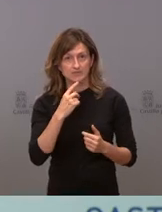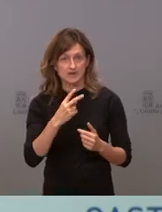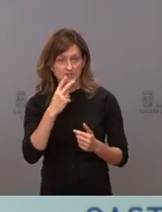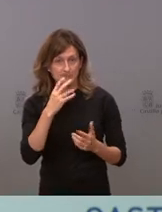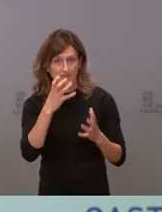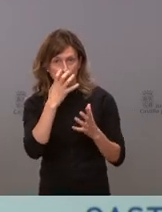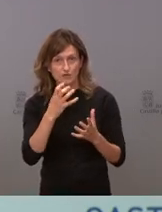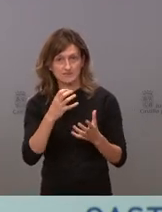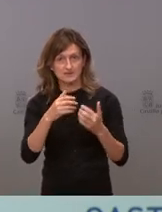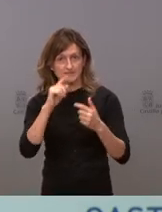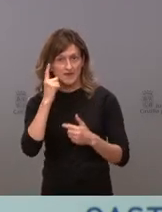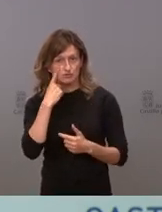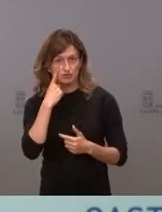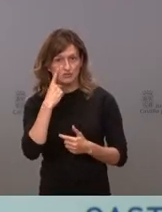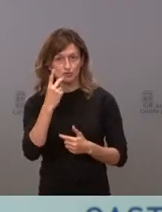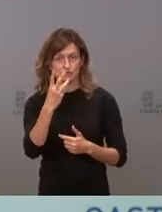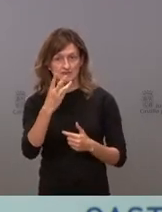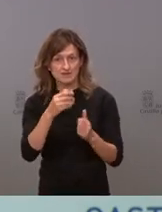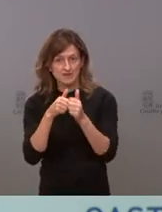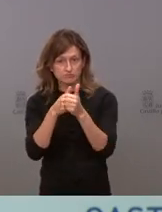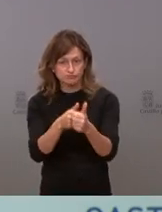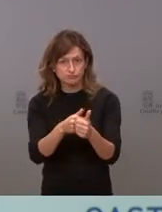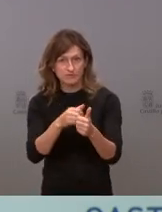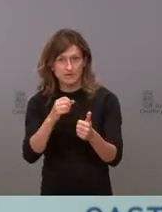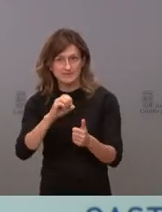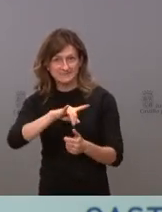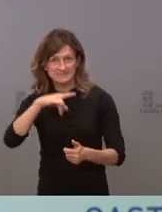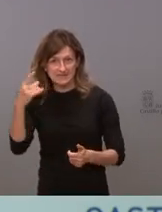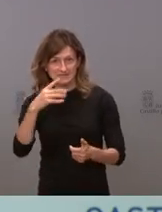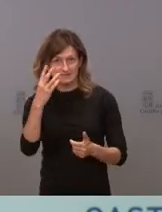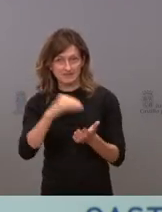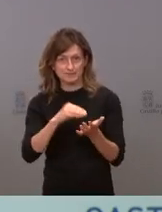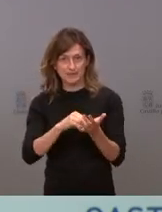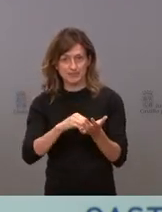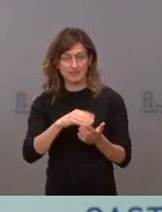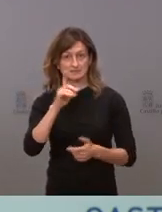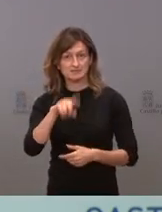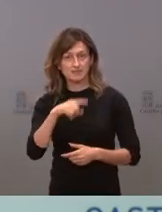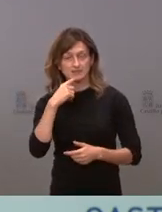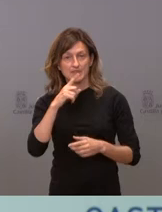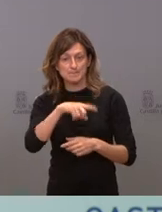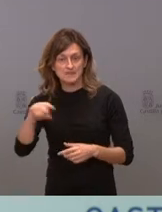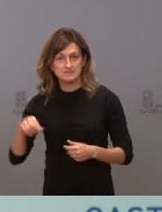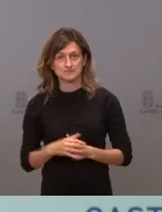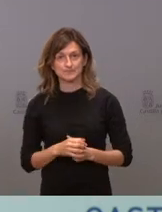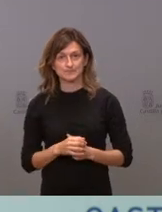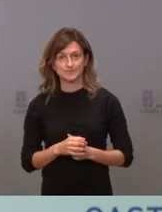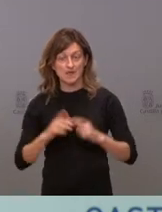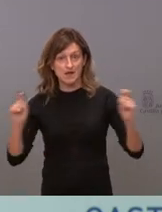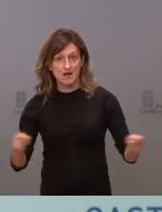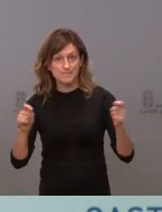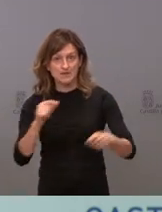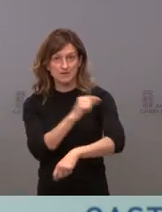más test de diagnóstico, el triple de rastreadores recomendados por la ONS, reserva estratégica de material de protección para varios meses. La campaña de